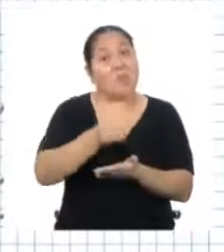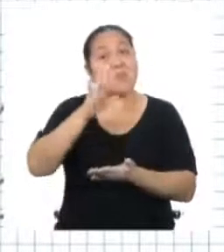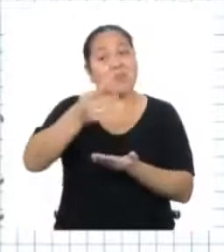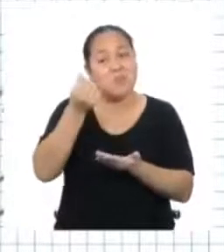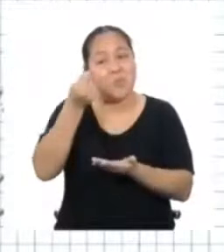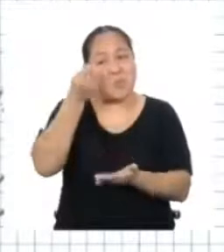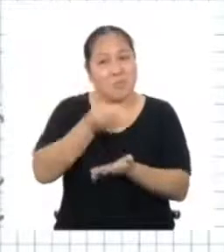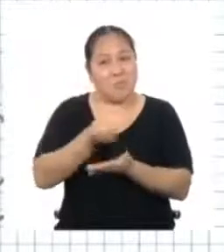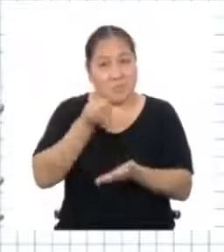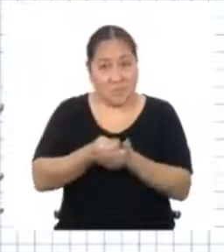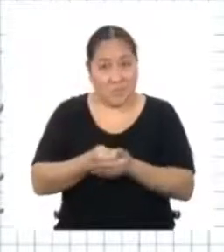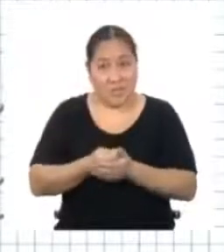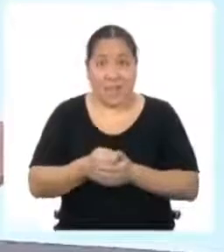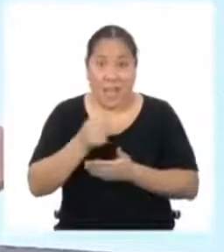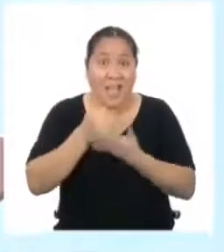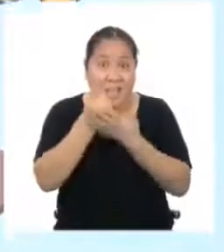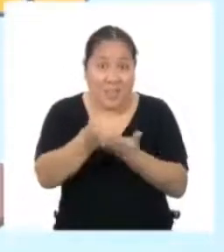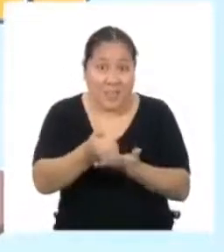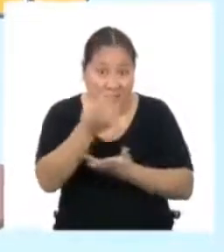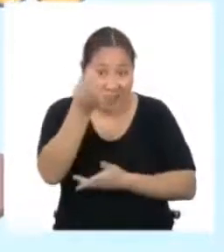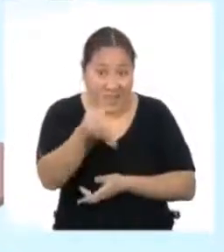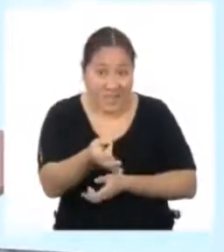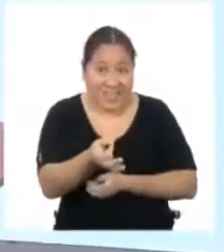presupuesto ¿La ayudamos, chicos?